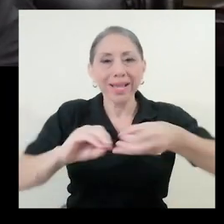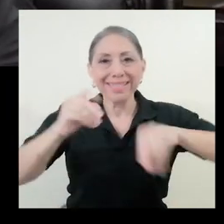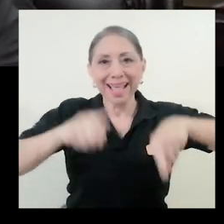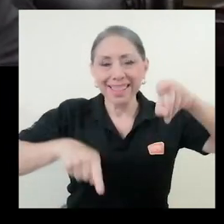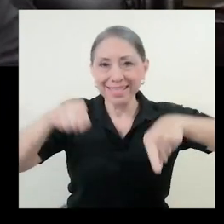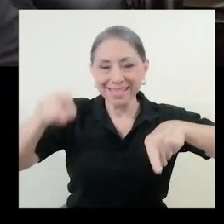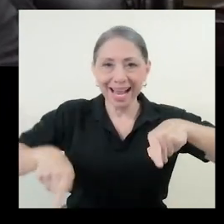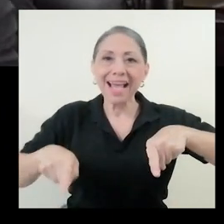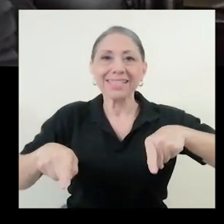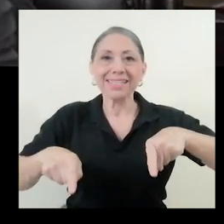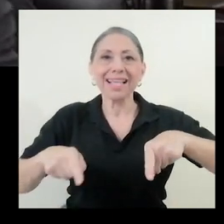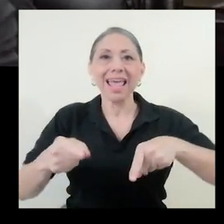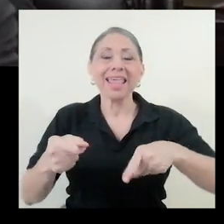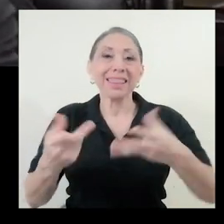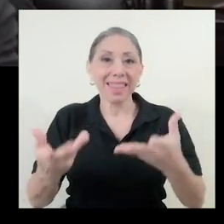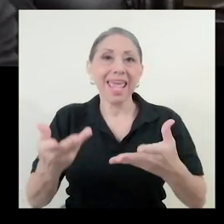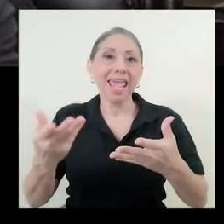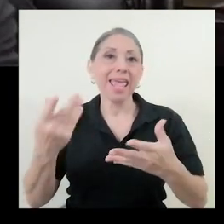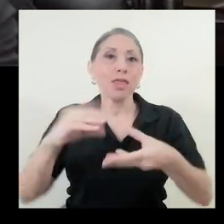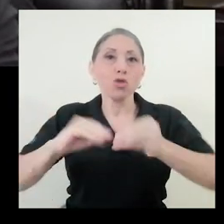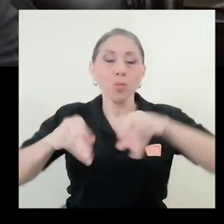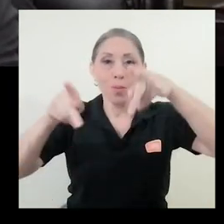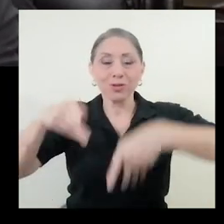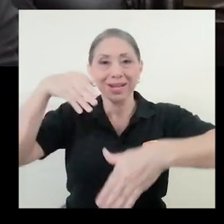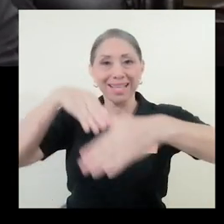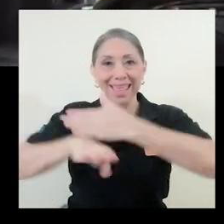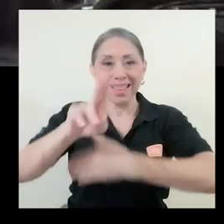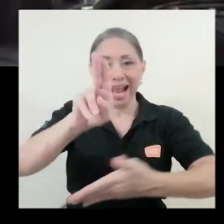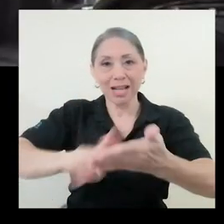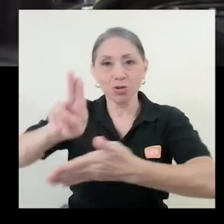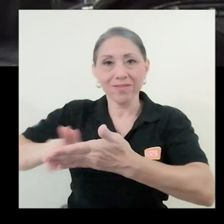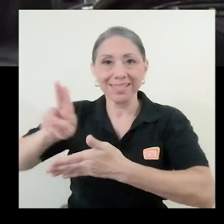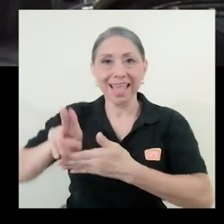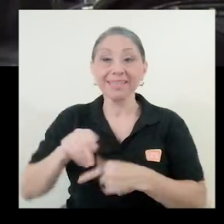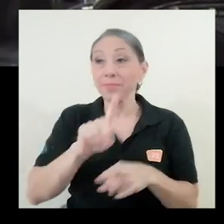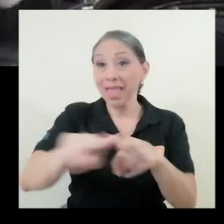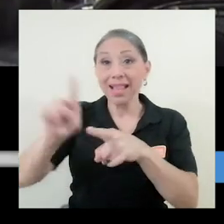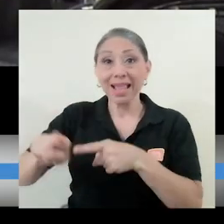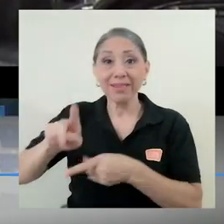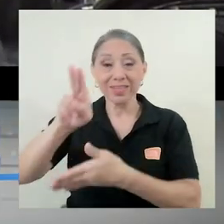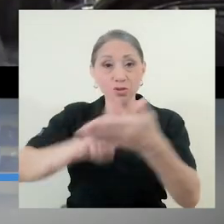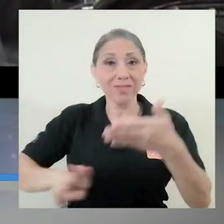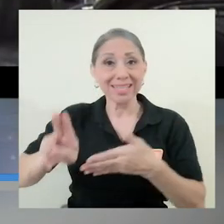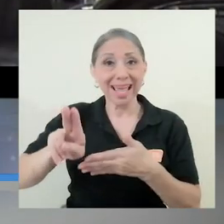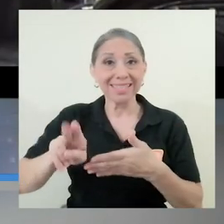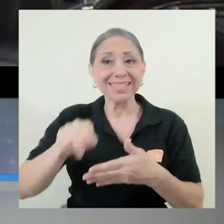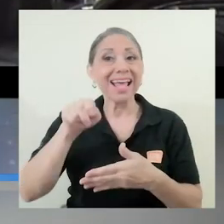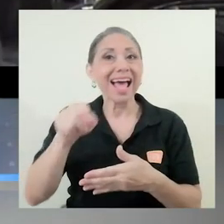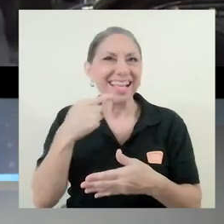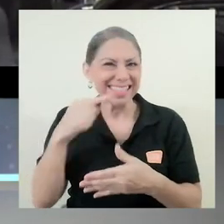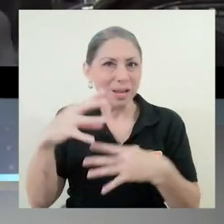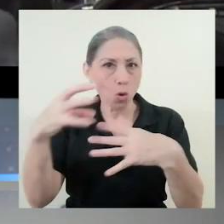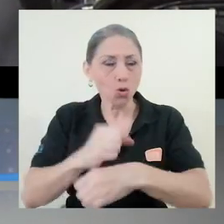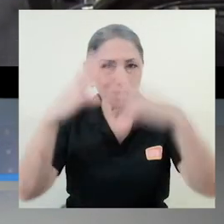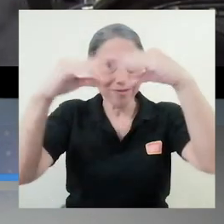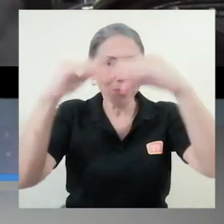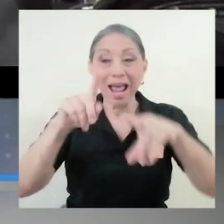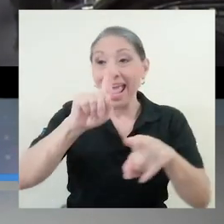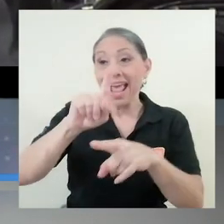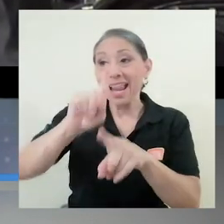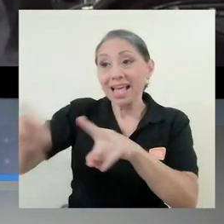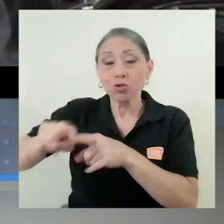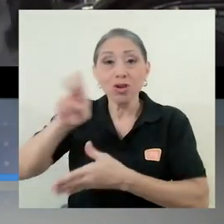acuerdo con las estadísticas de ingreso a las universidades. Las universidades han dirigido, así concluye el informe, han dirigido